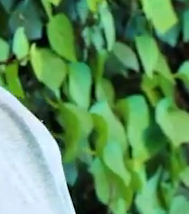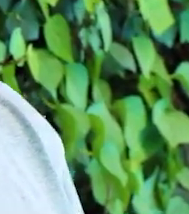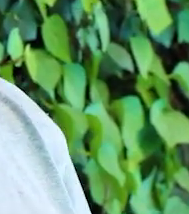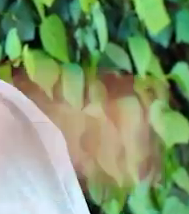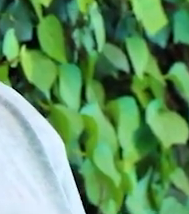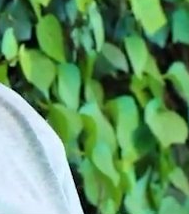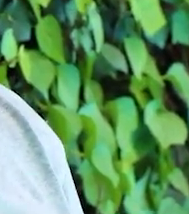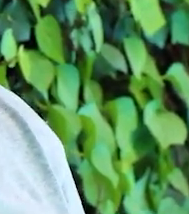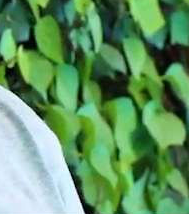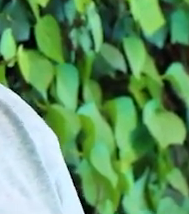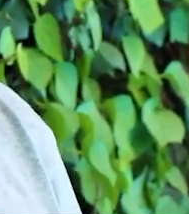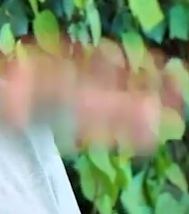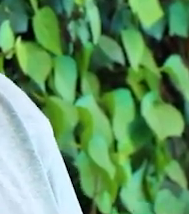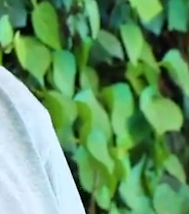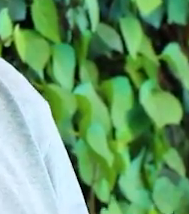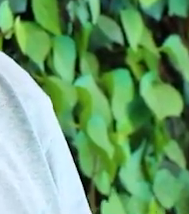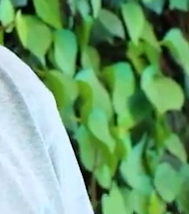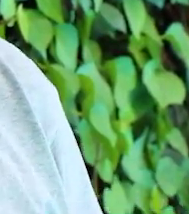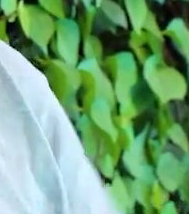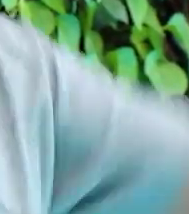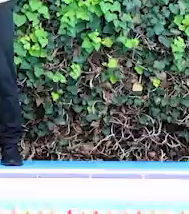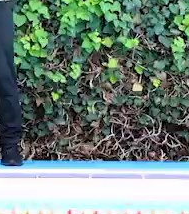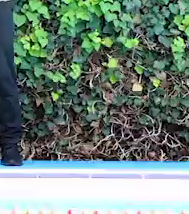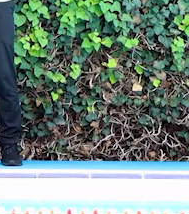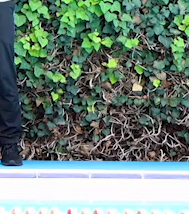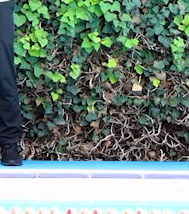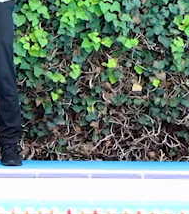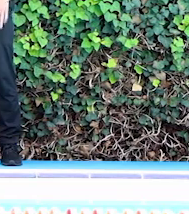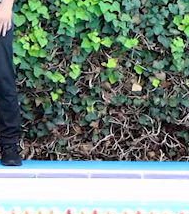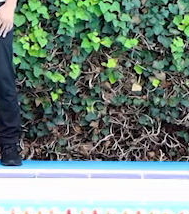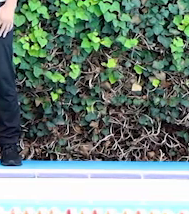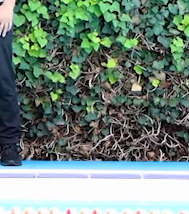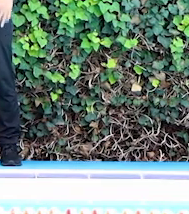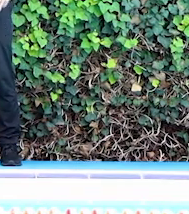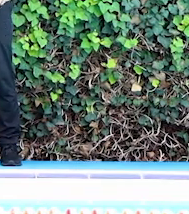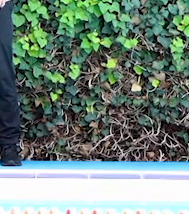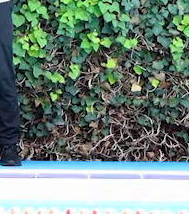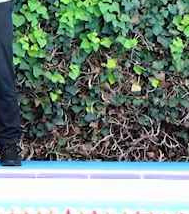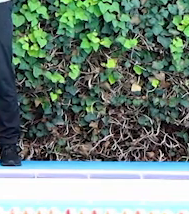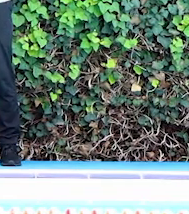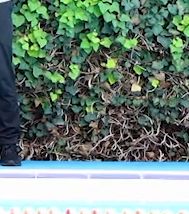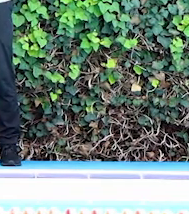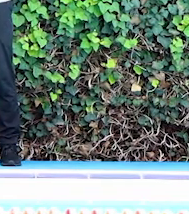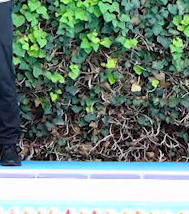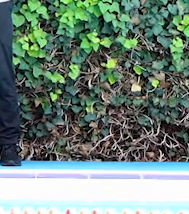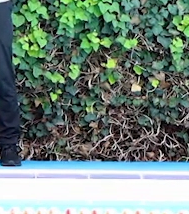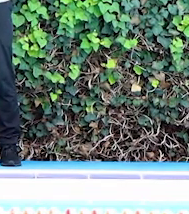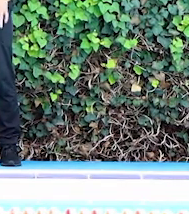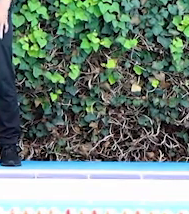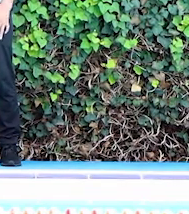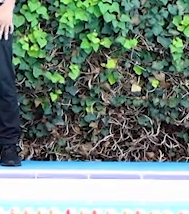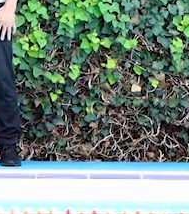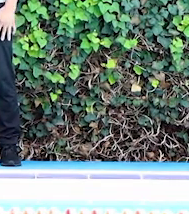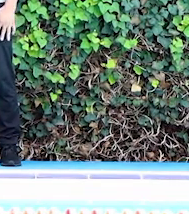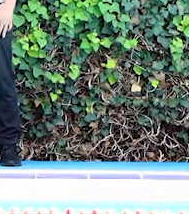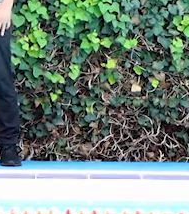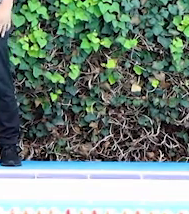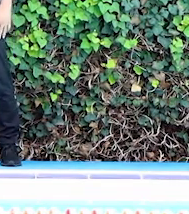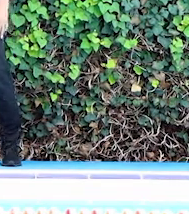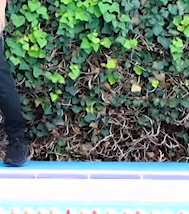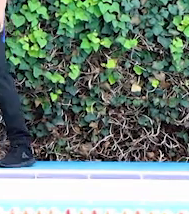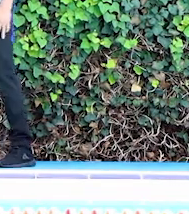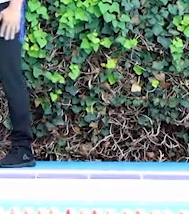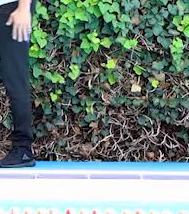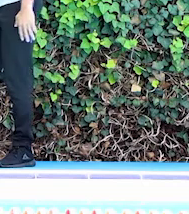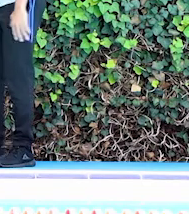seis puntos, y vamos a elevar nuestras manos alternando. Diez veces cada una, y descansamos, ok.